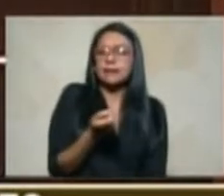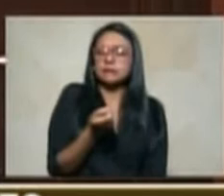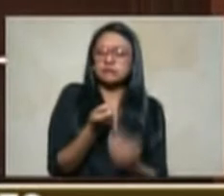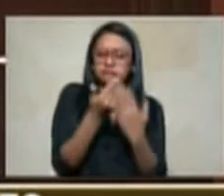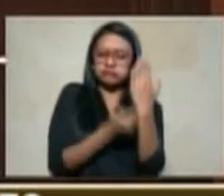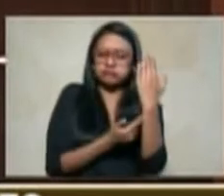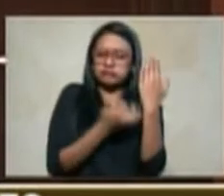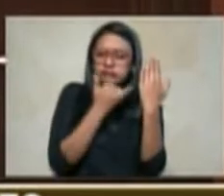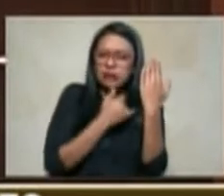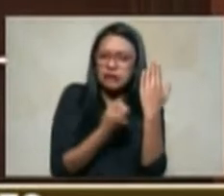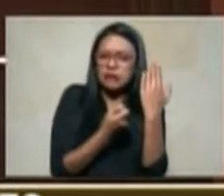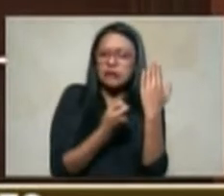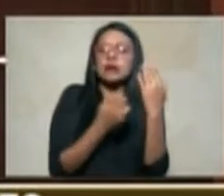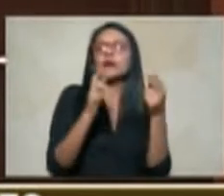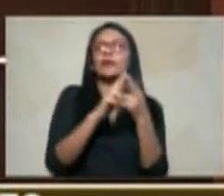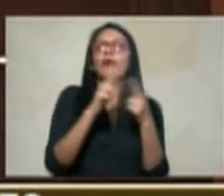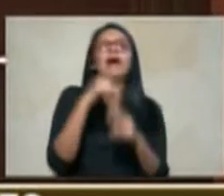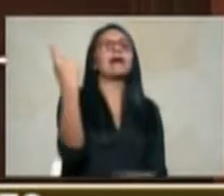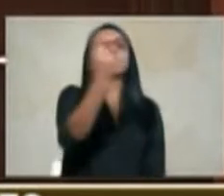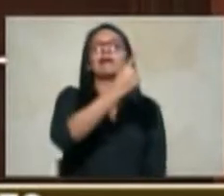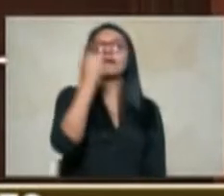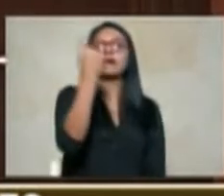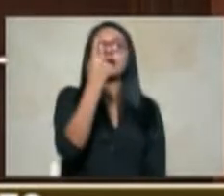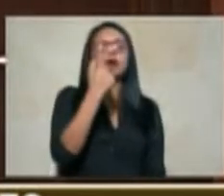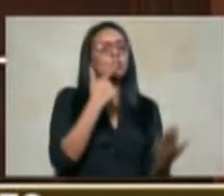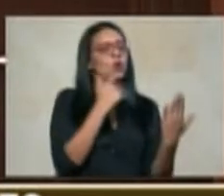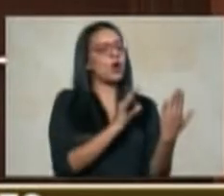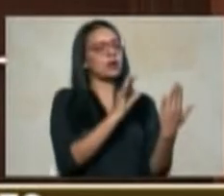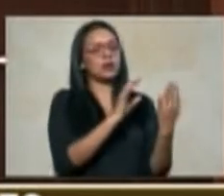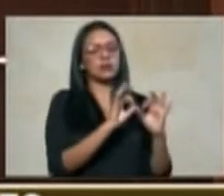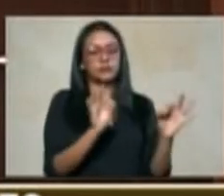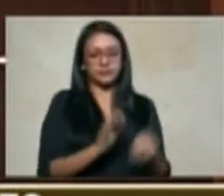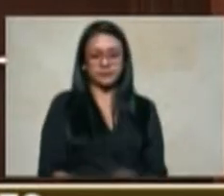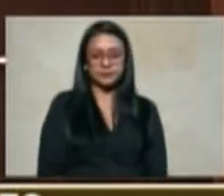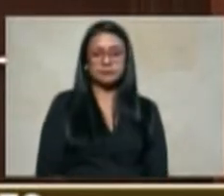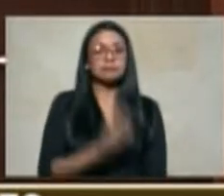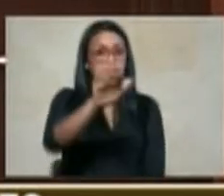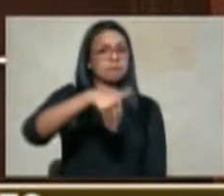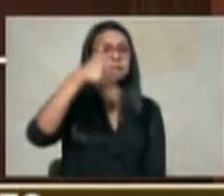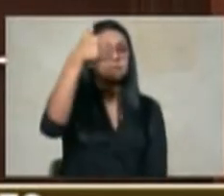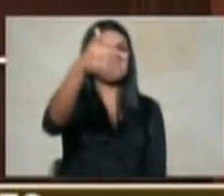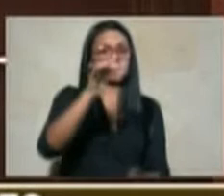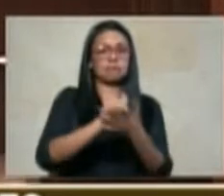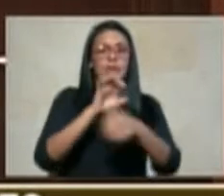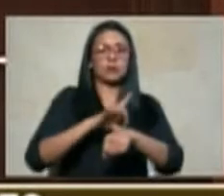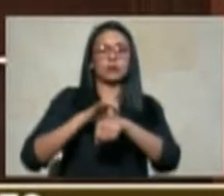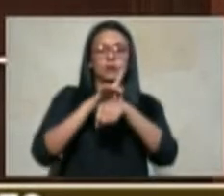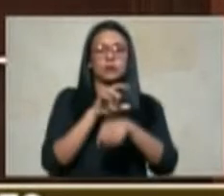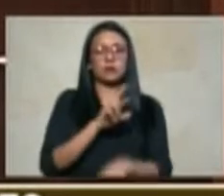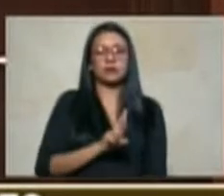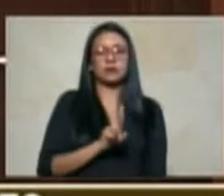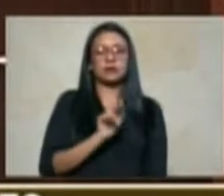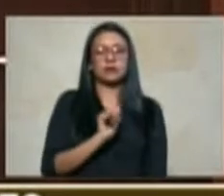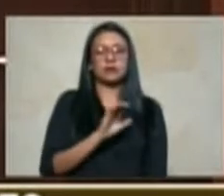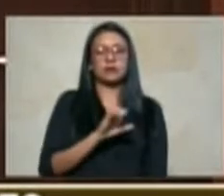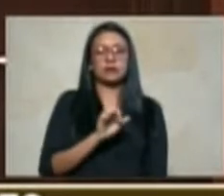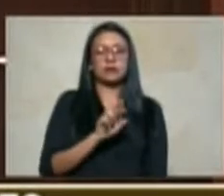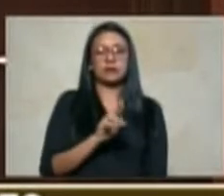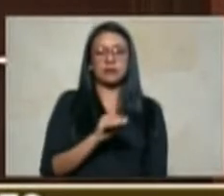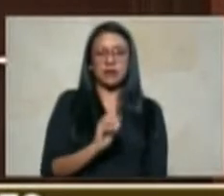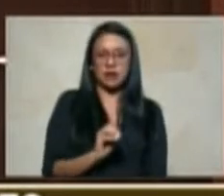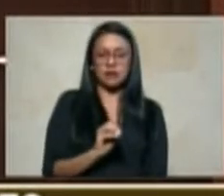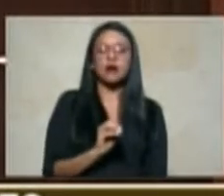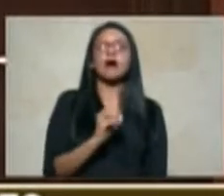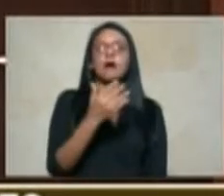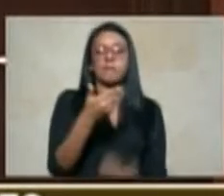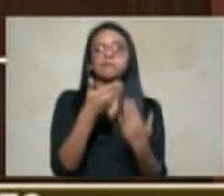general y no la excepción a la misma más adelante el doctor Ricardo Sabogal mostrará imágenes en las cuales en departamentos como Cesar